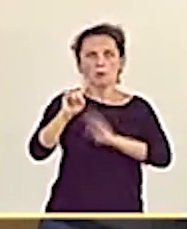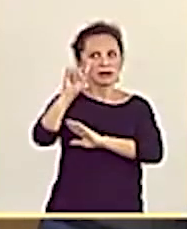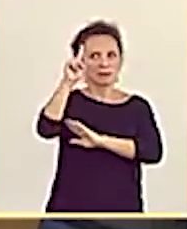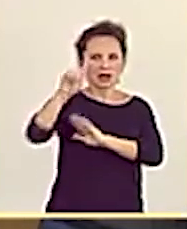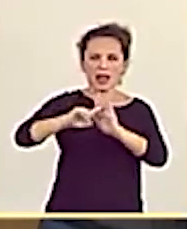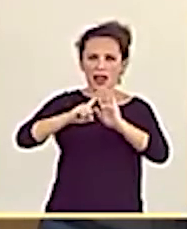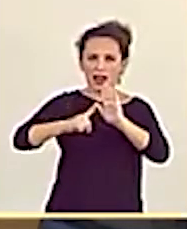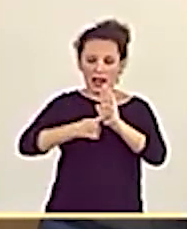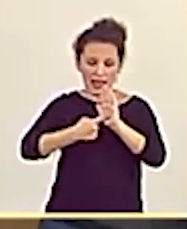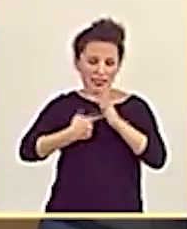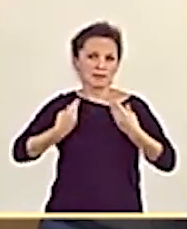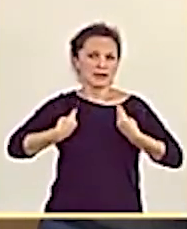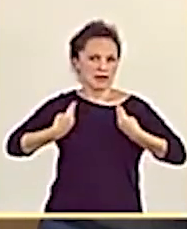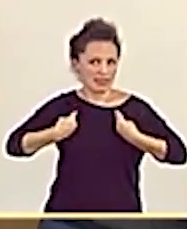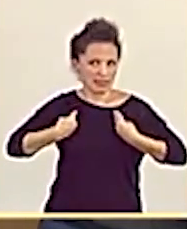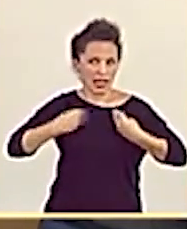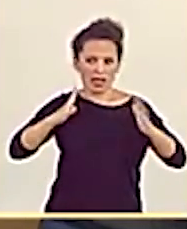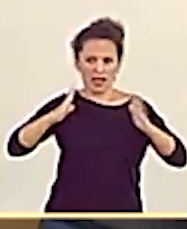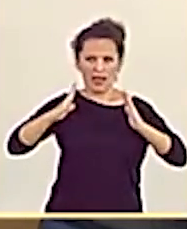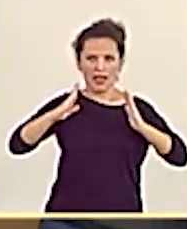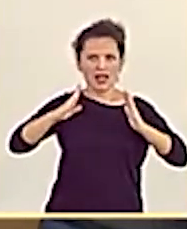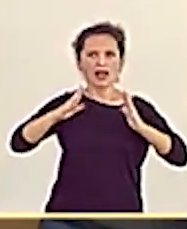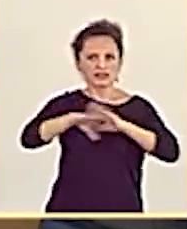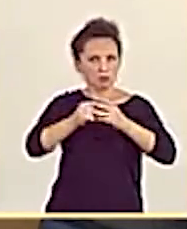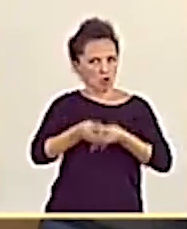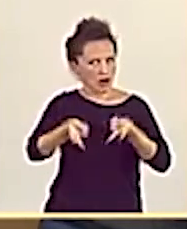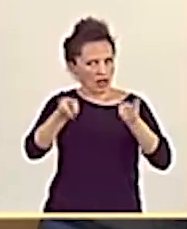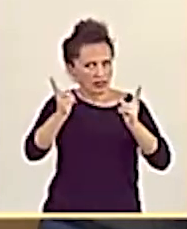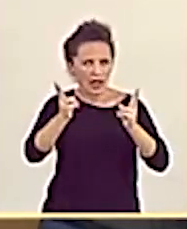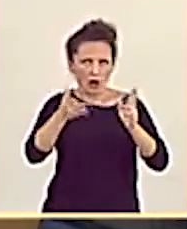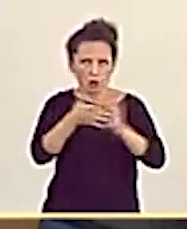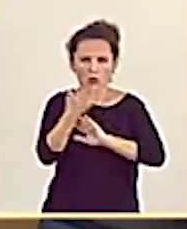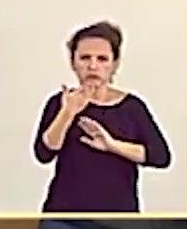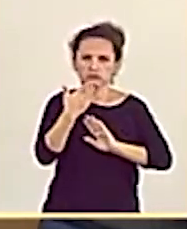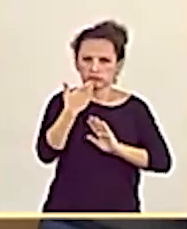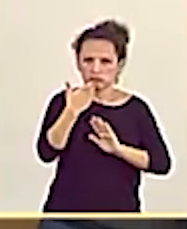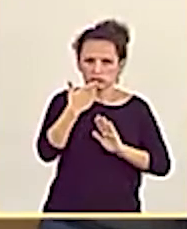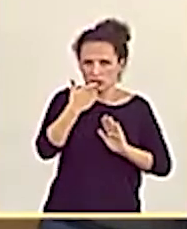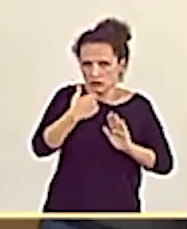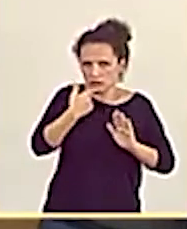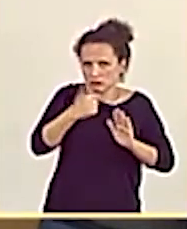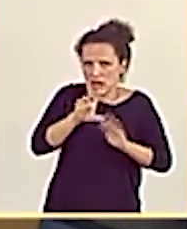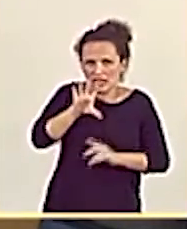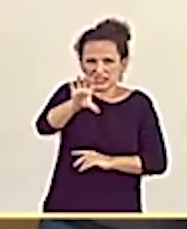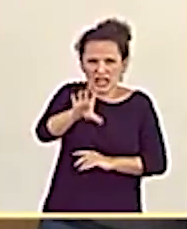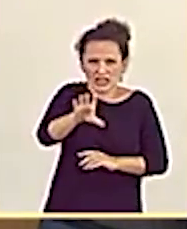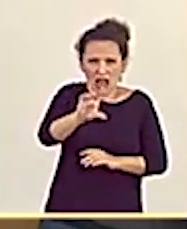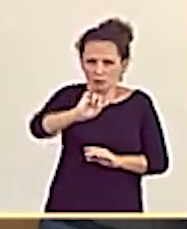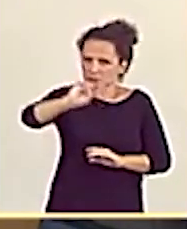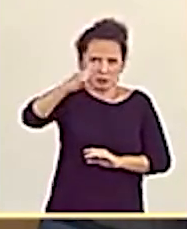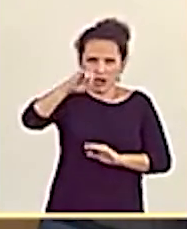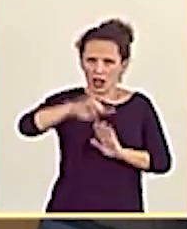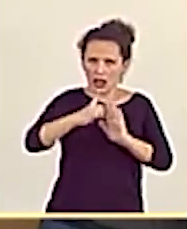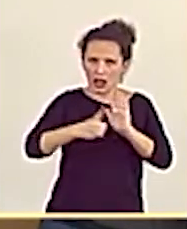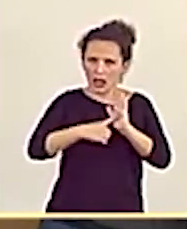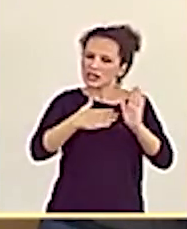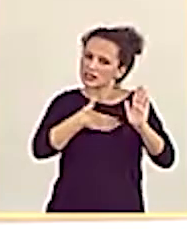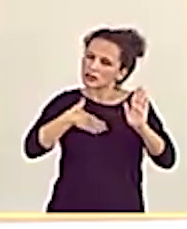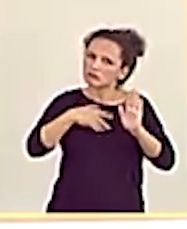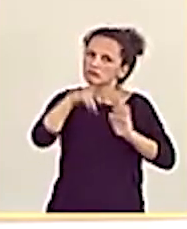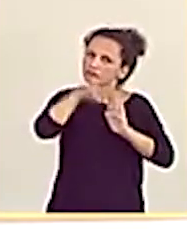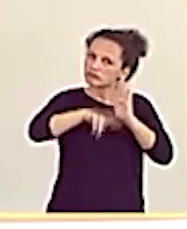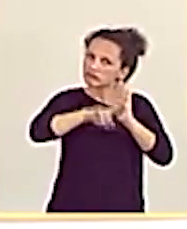en democracia, la primera ley de carácter estatal. Es donde queremos insertar esta regulación.